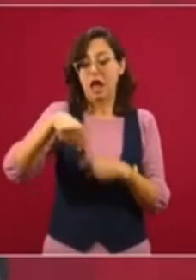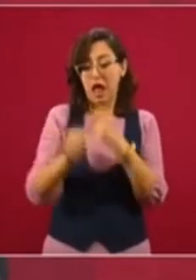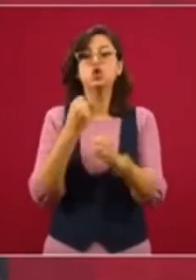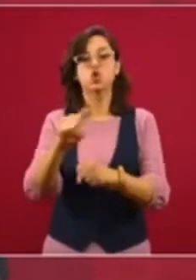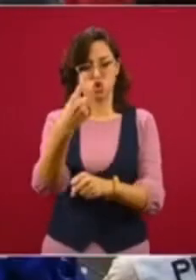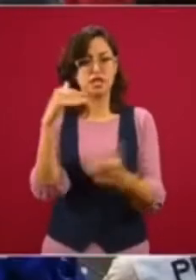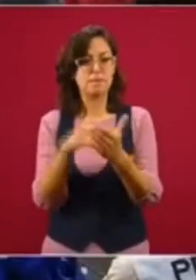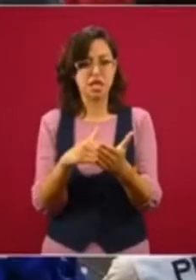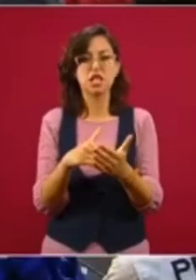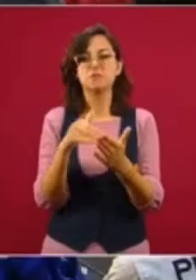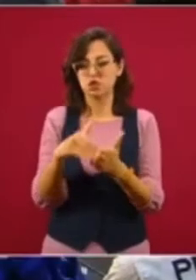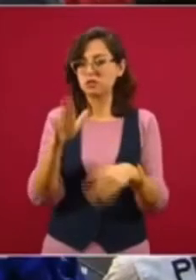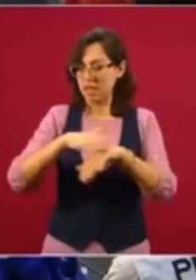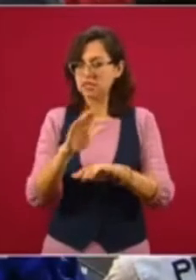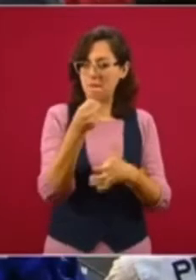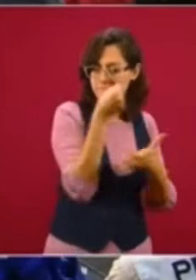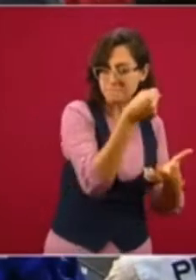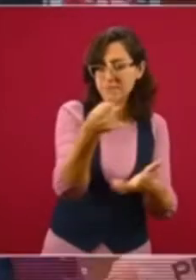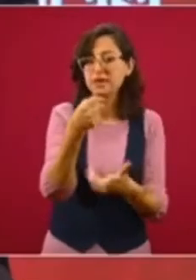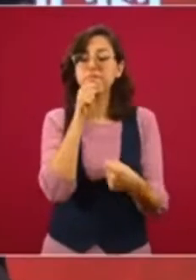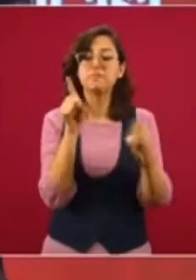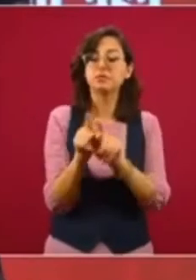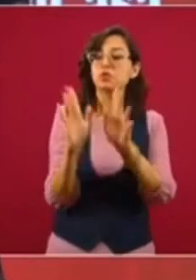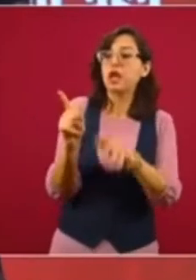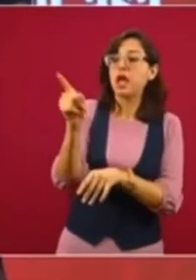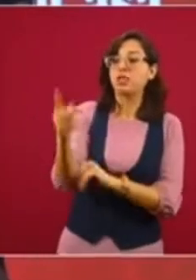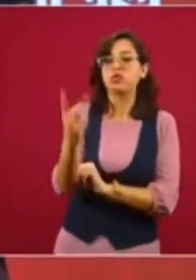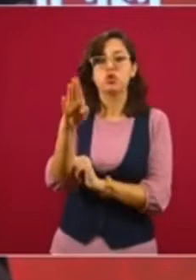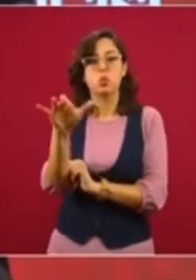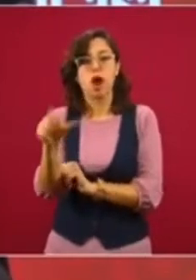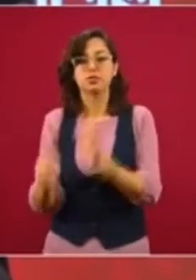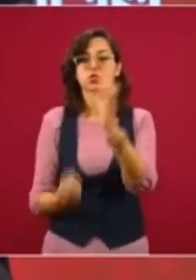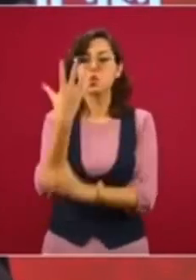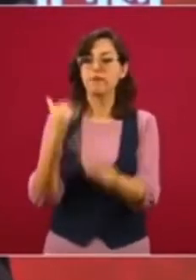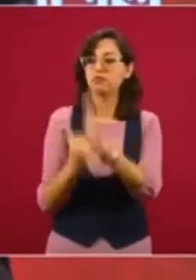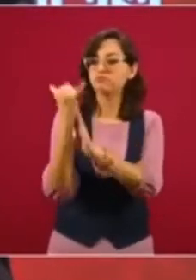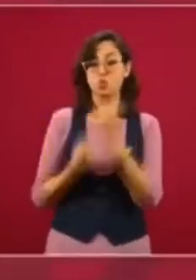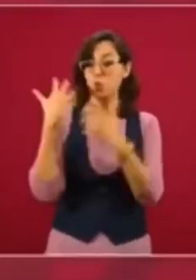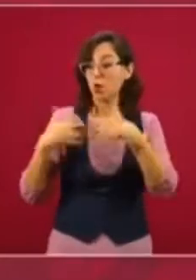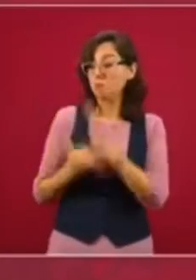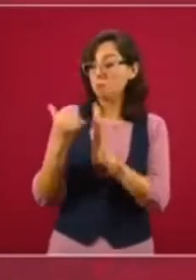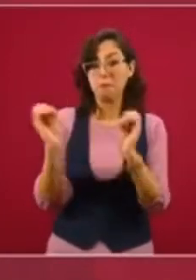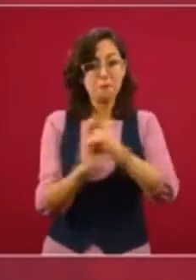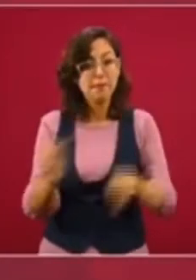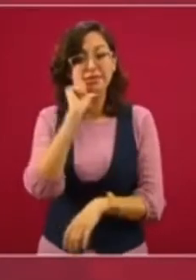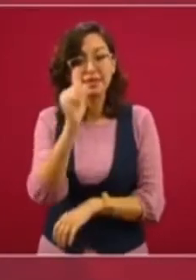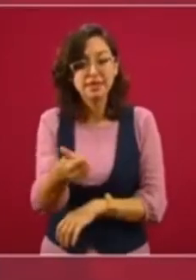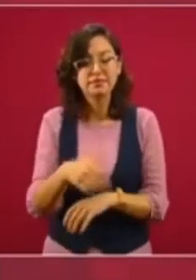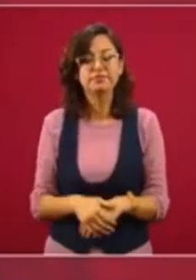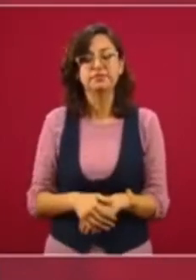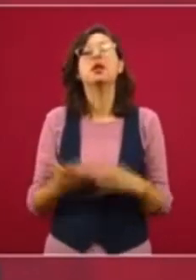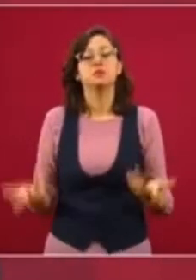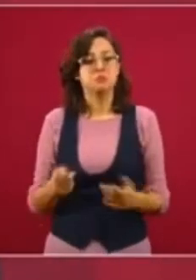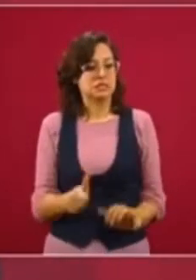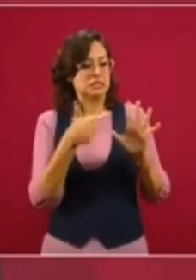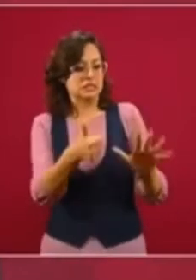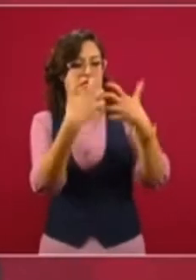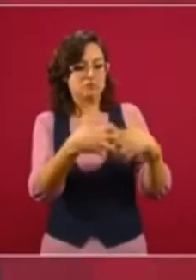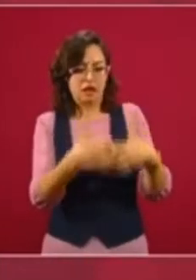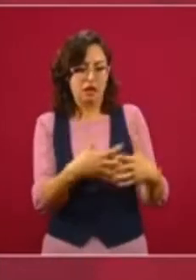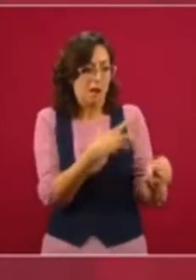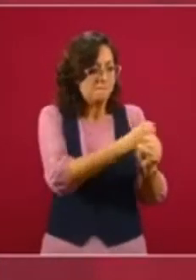12 mil millones y ya está en construcción la refinería de Dos Bocas. Entonces, rehabilitando las refinerías